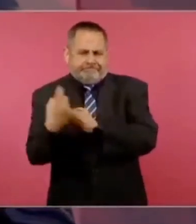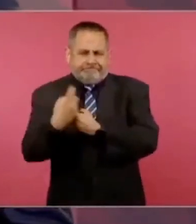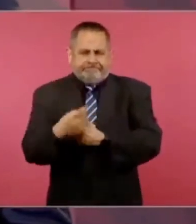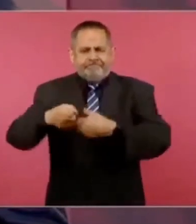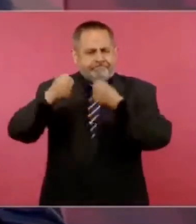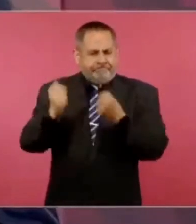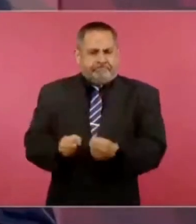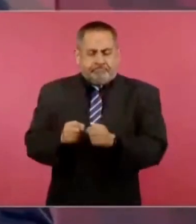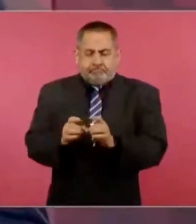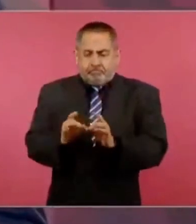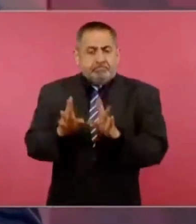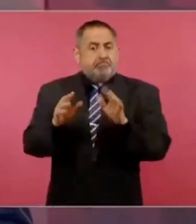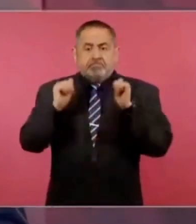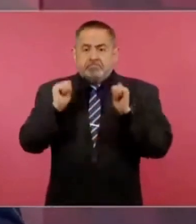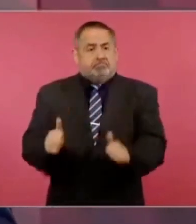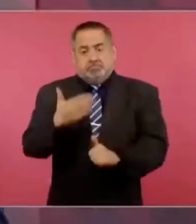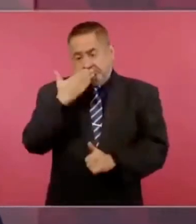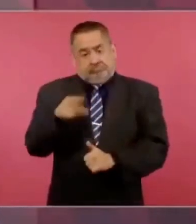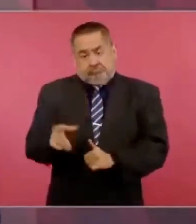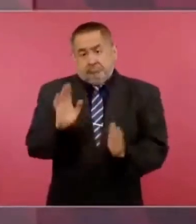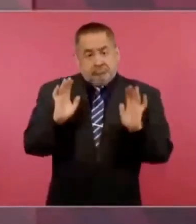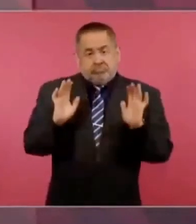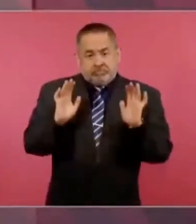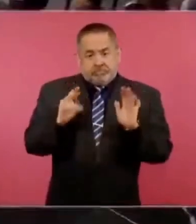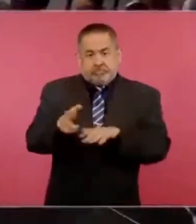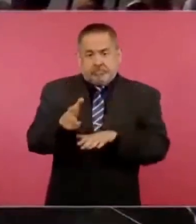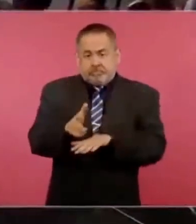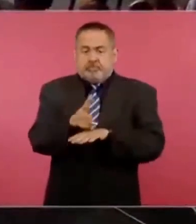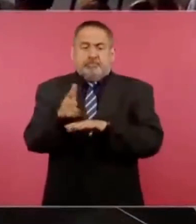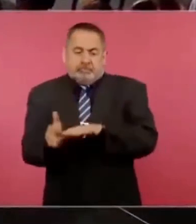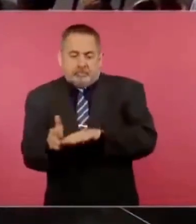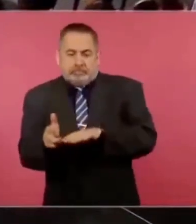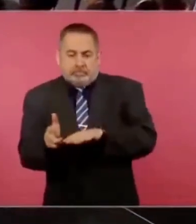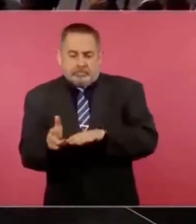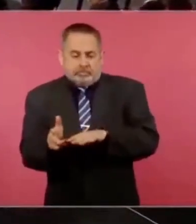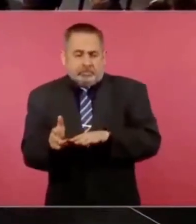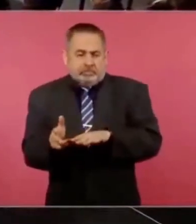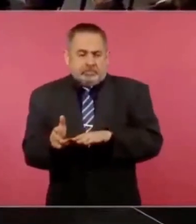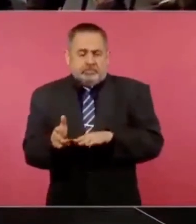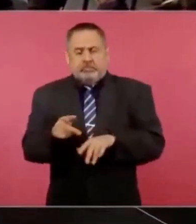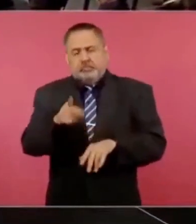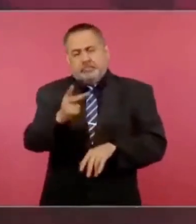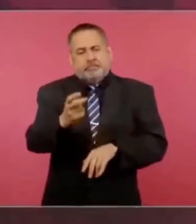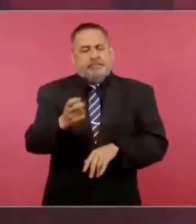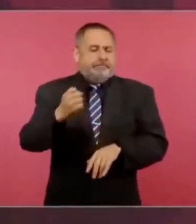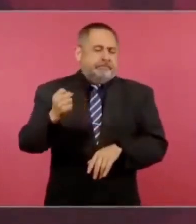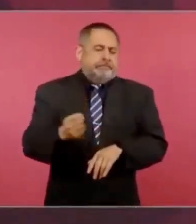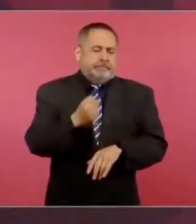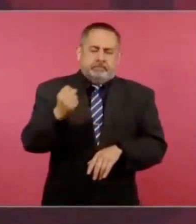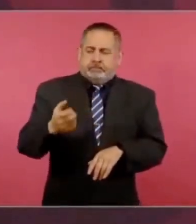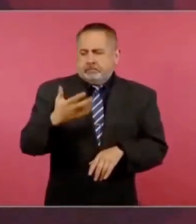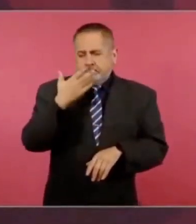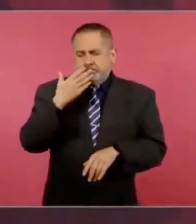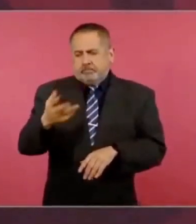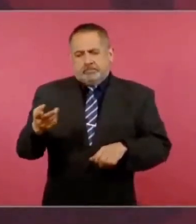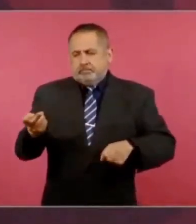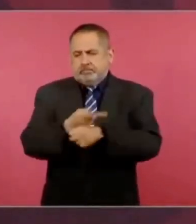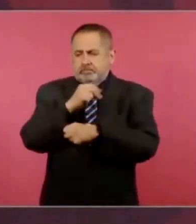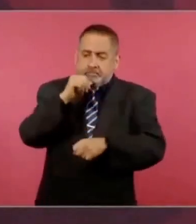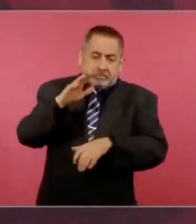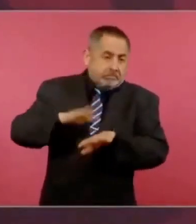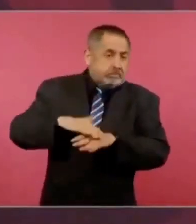funcionó y por eso afortunadamente no